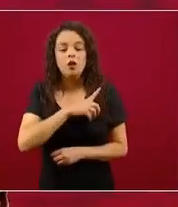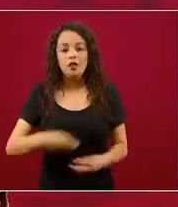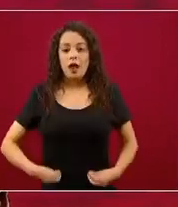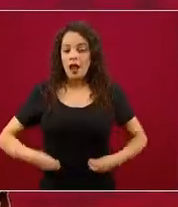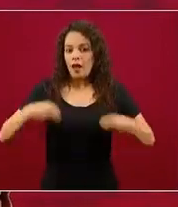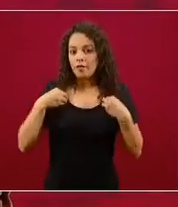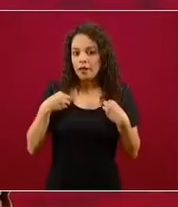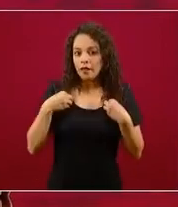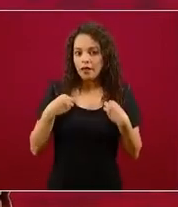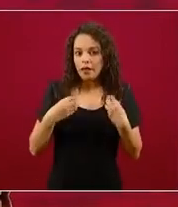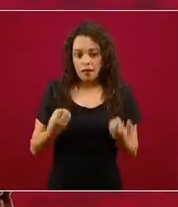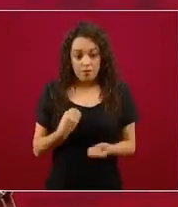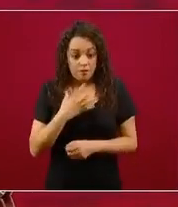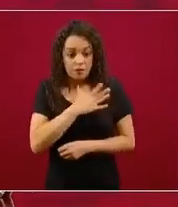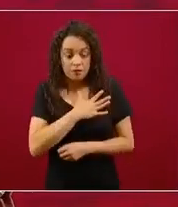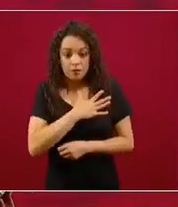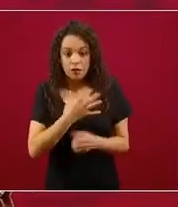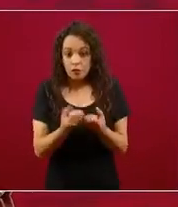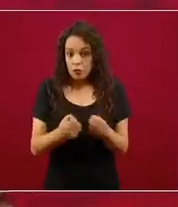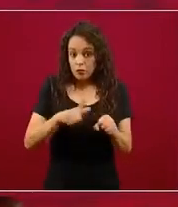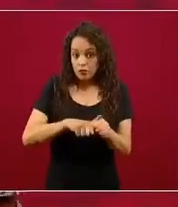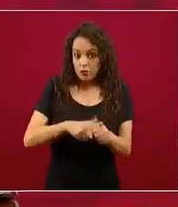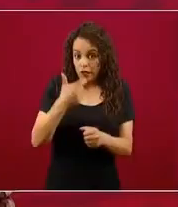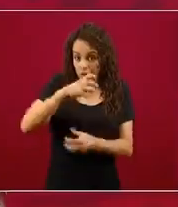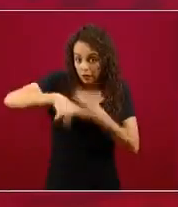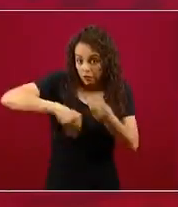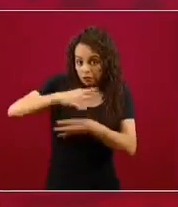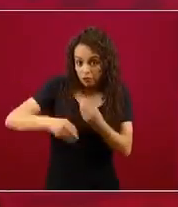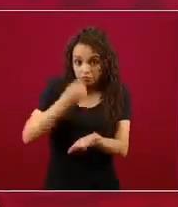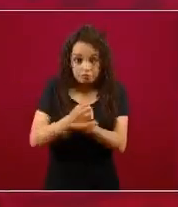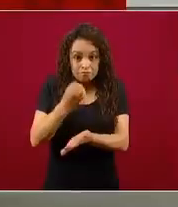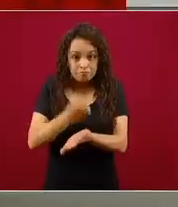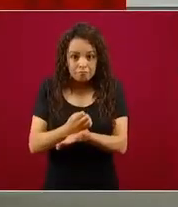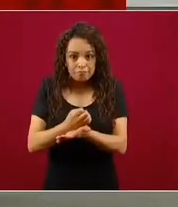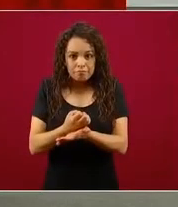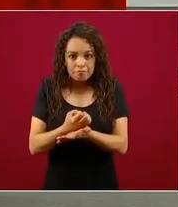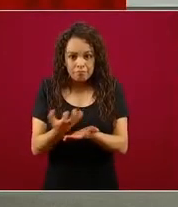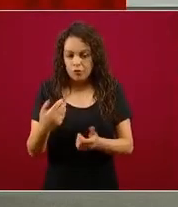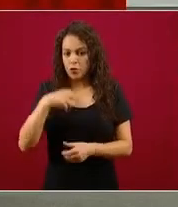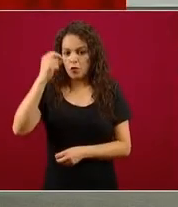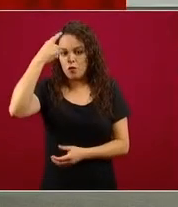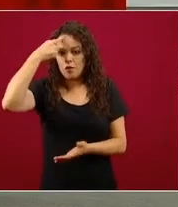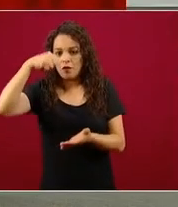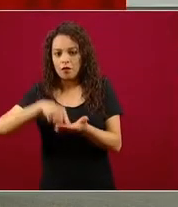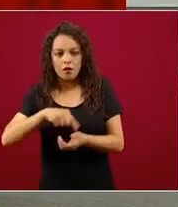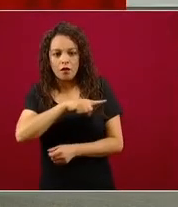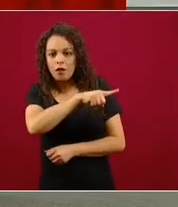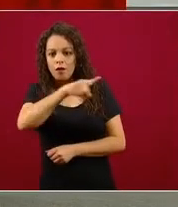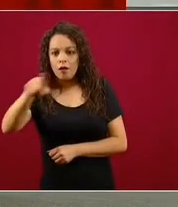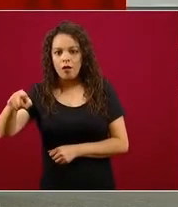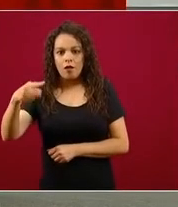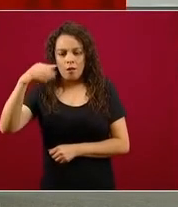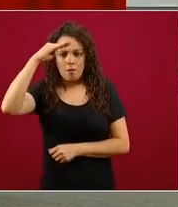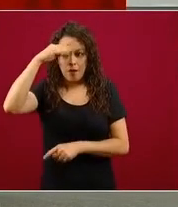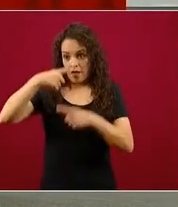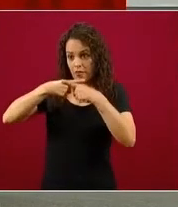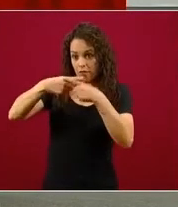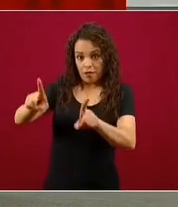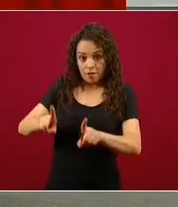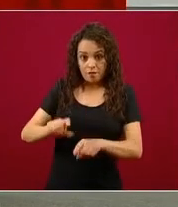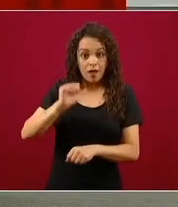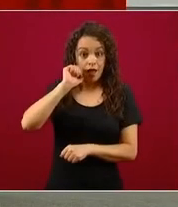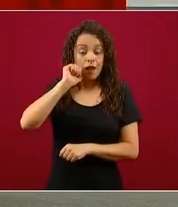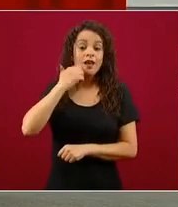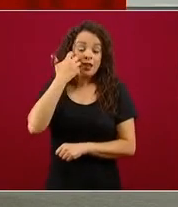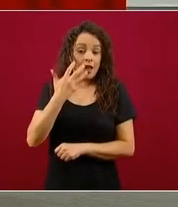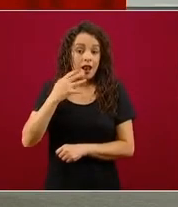bienestar social y económico. Dudo que haya alguien que esté con un objetivo contrario, espero